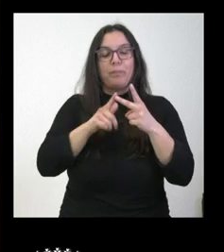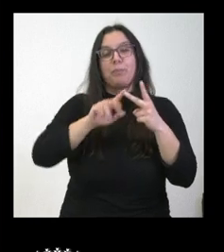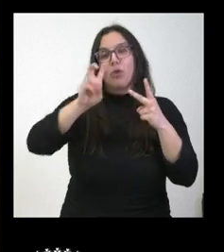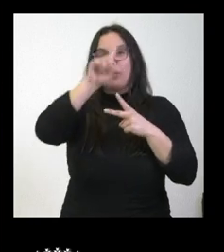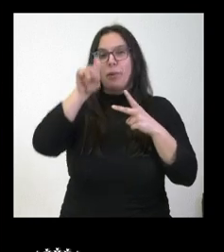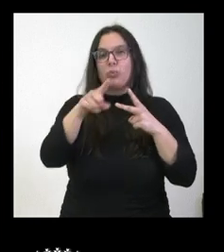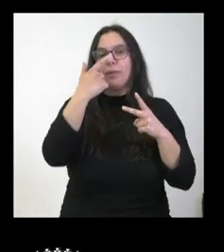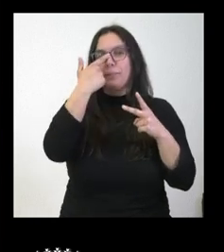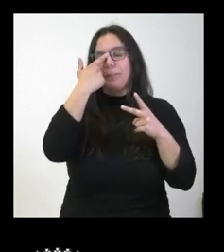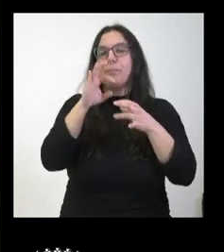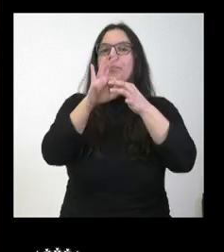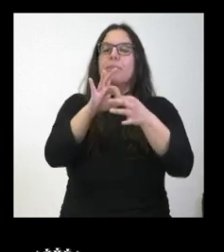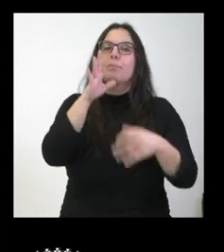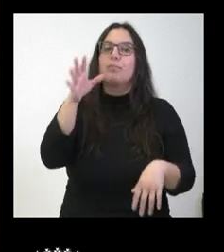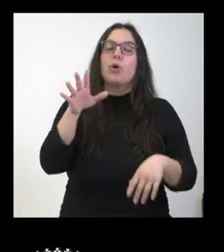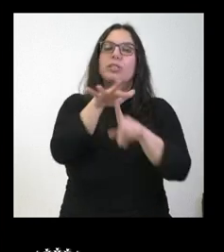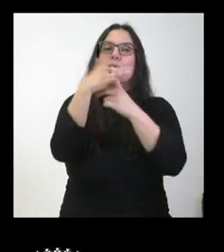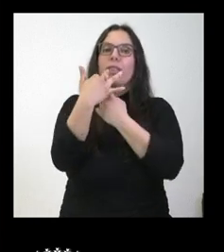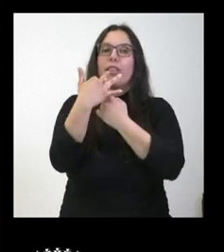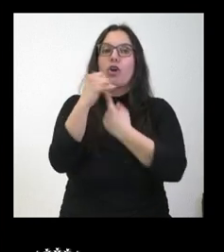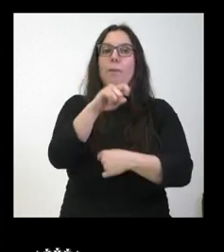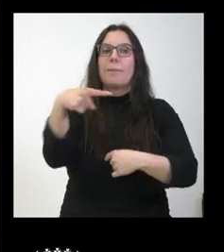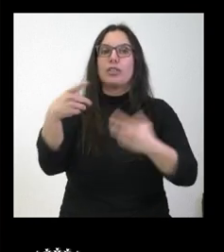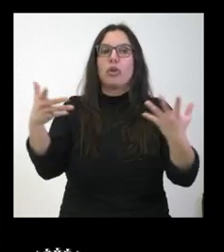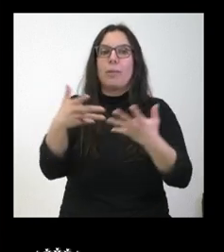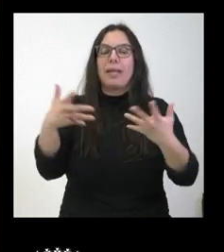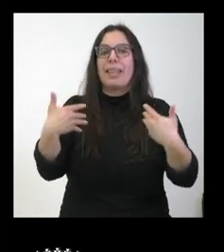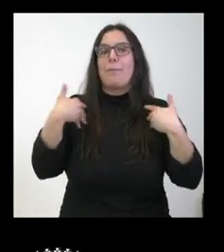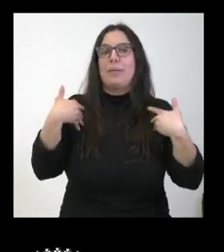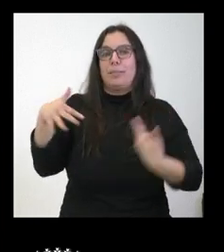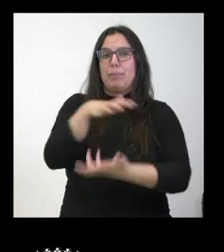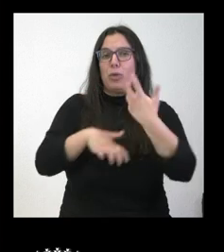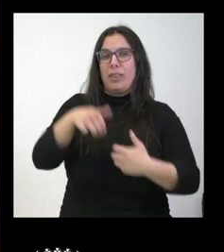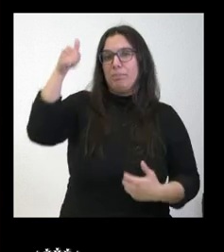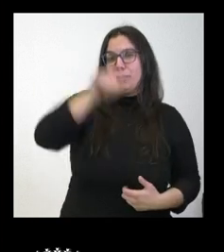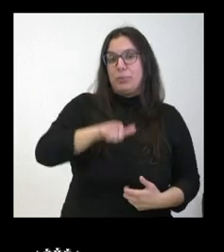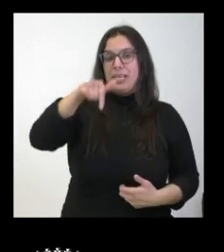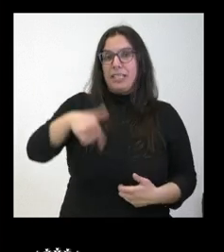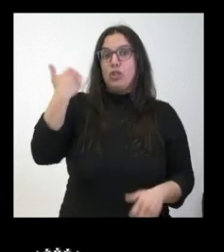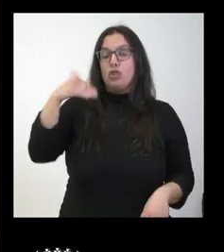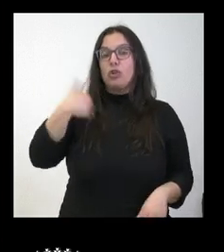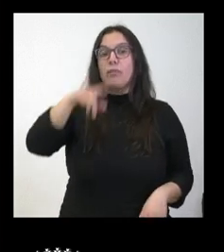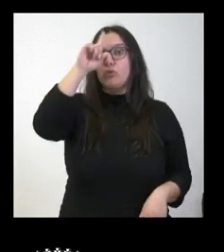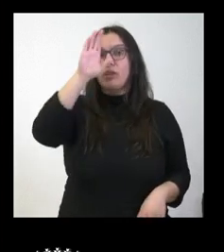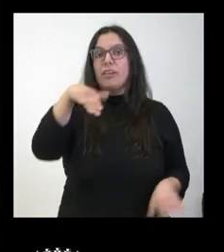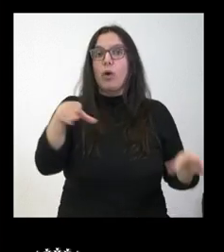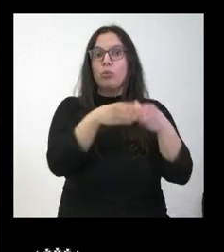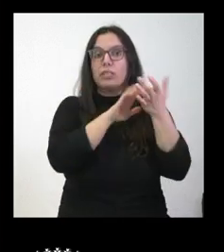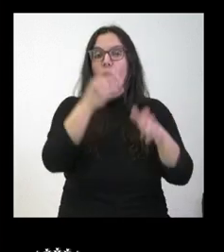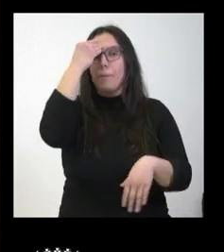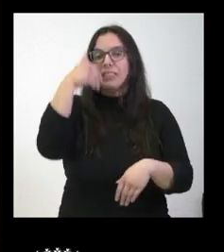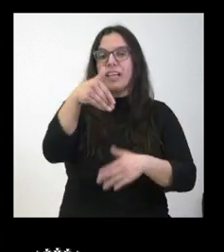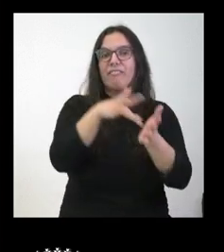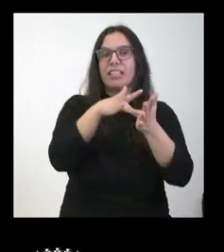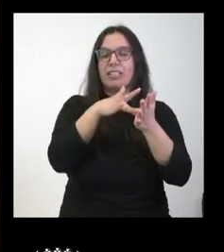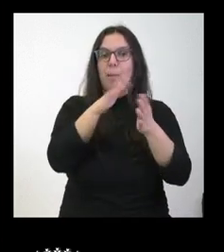pregunta iba encaminada por la situación del piso de emergencia de víctimas de violencia de género en Soria. No sé si la Junta baraja ya fechas